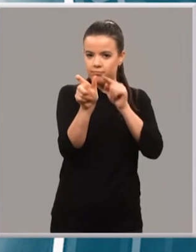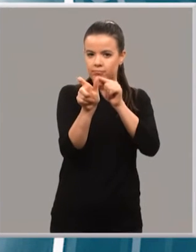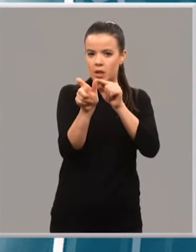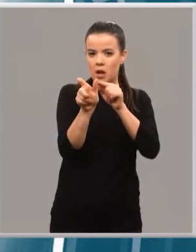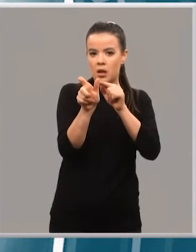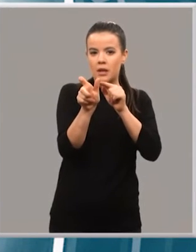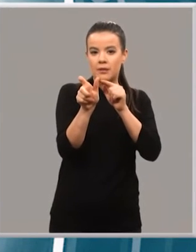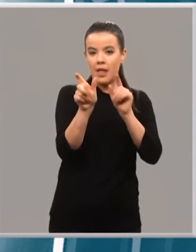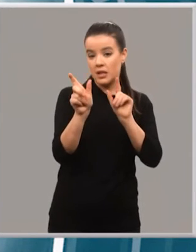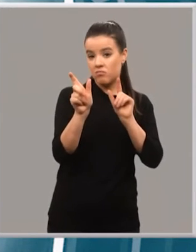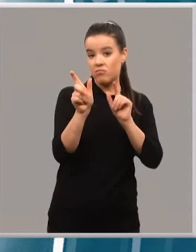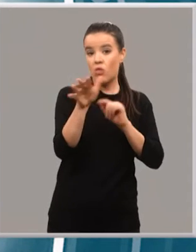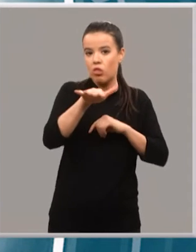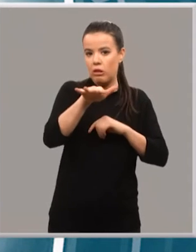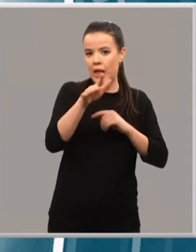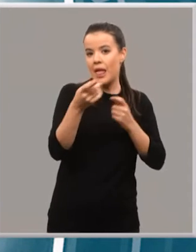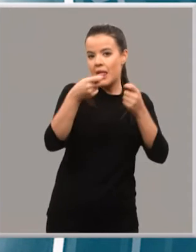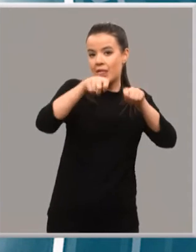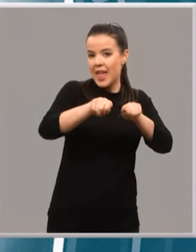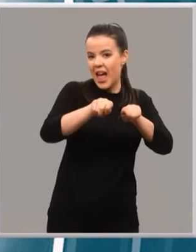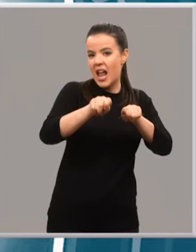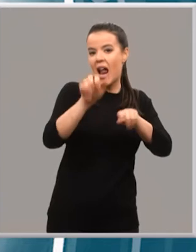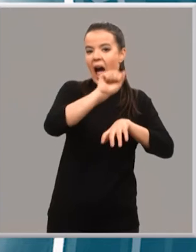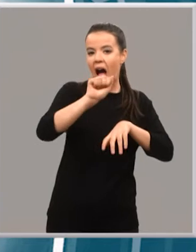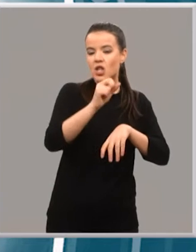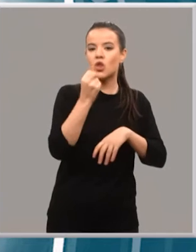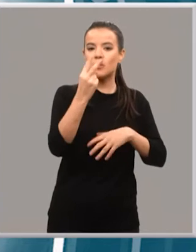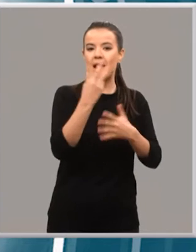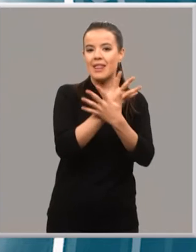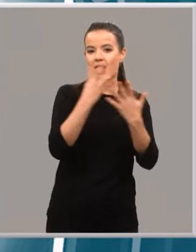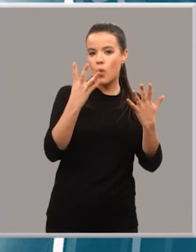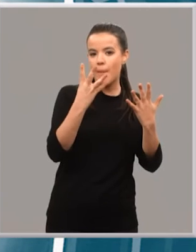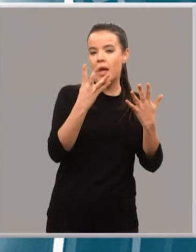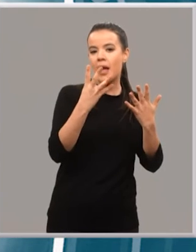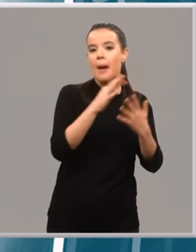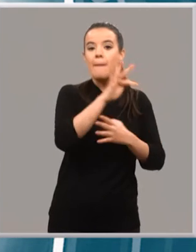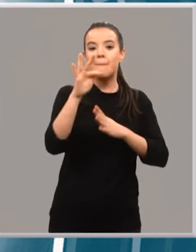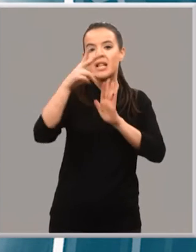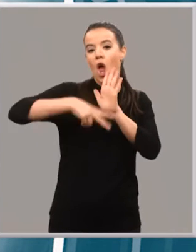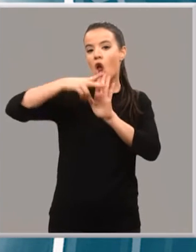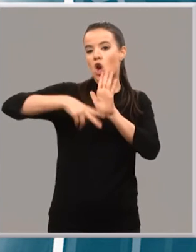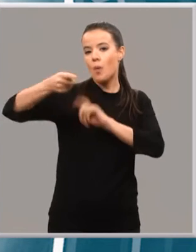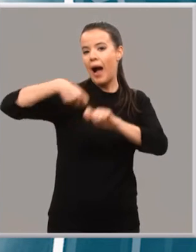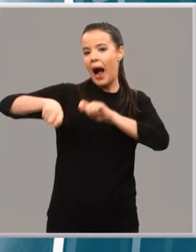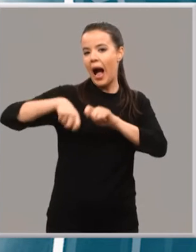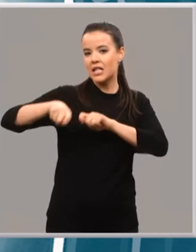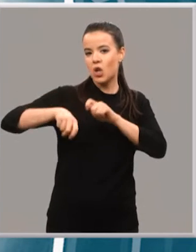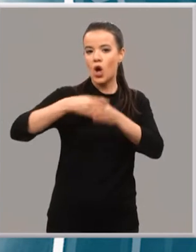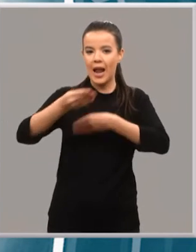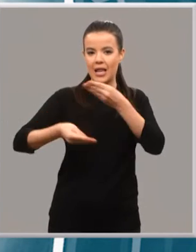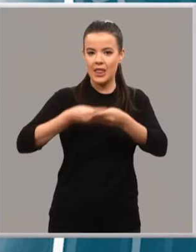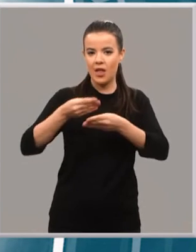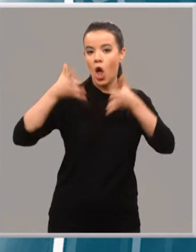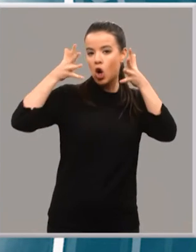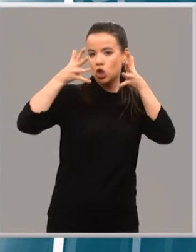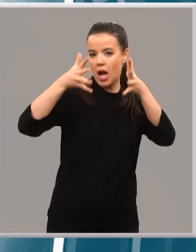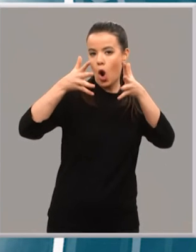previsión del cierre del año 2019 y de la regla de gasto establecida desde el Consejo